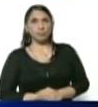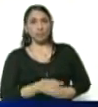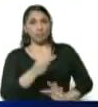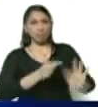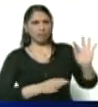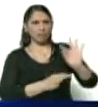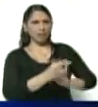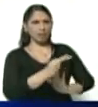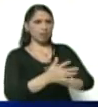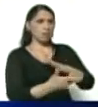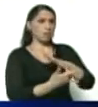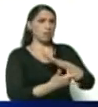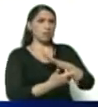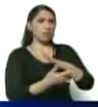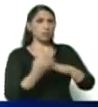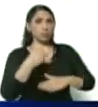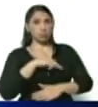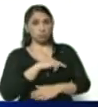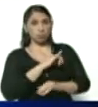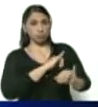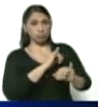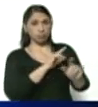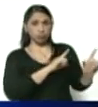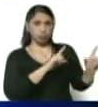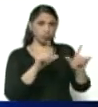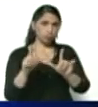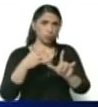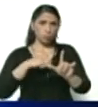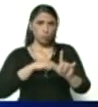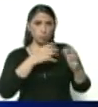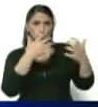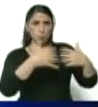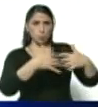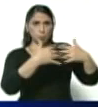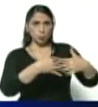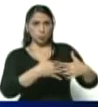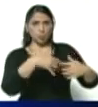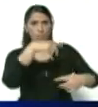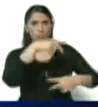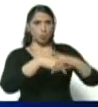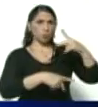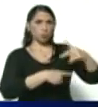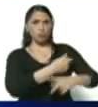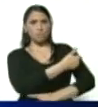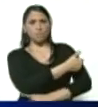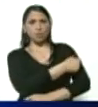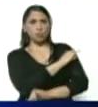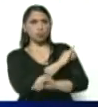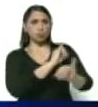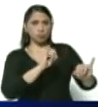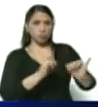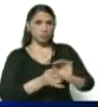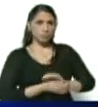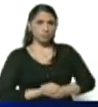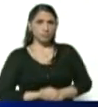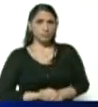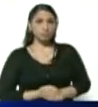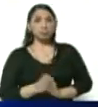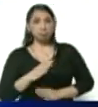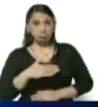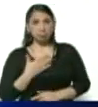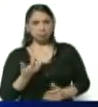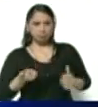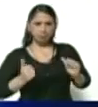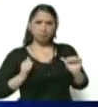tecnológica. Ya nosotros estamos preparados para que nuestra empresa, nuestra planta productora de vacunas, Spromet Bio, podamos